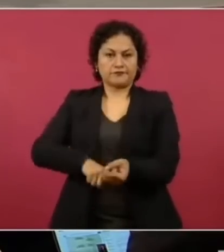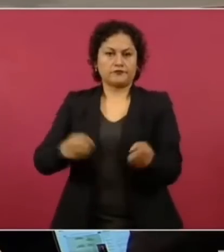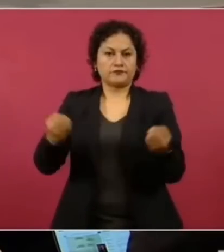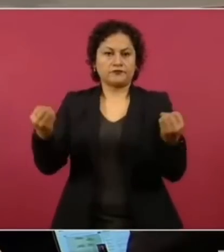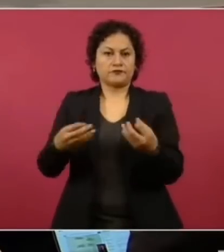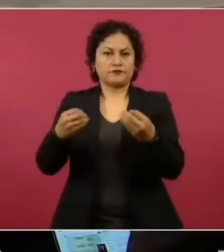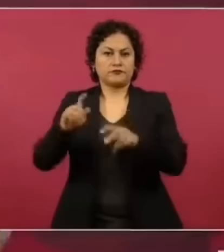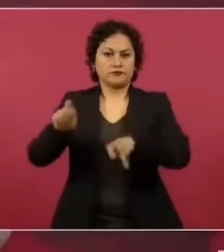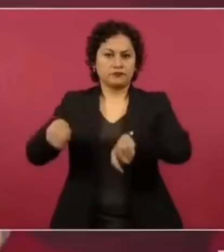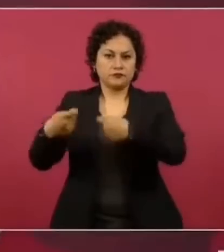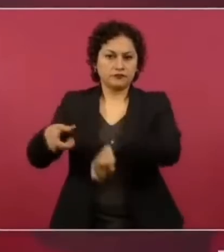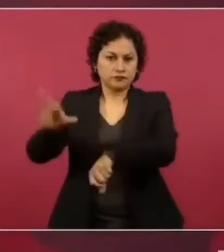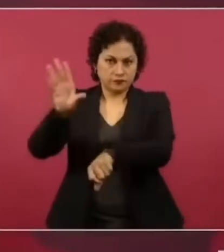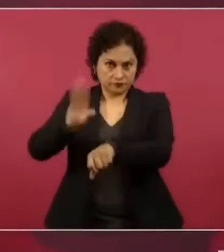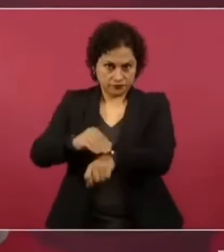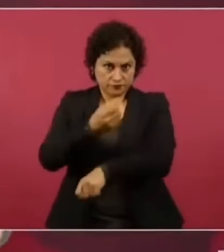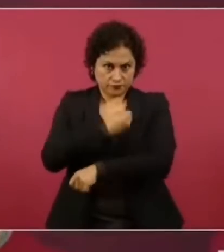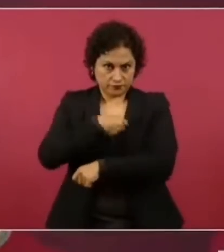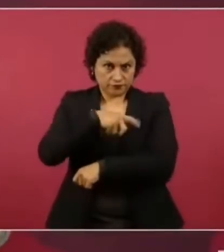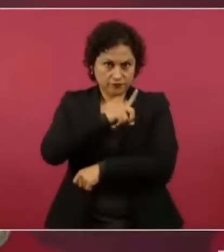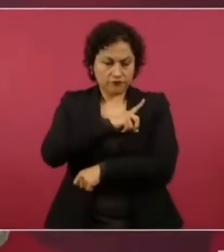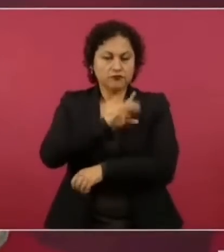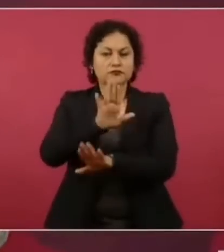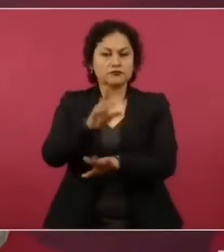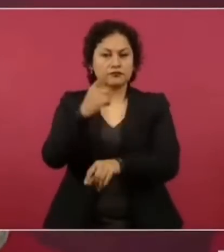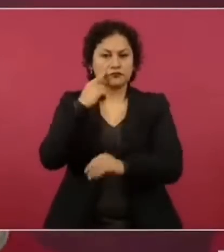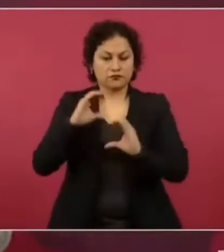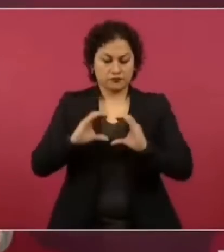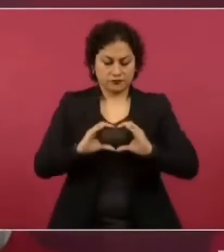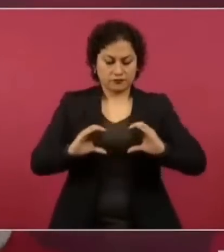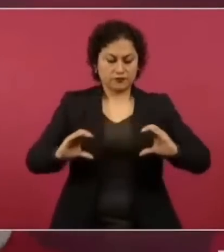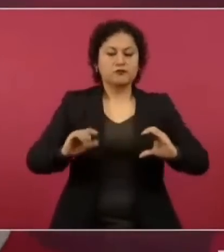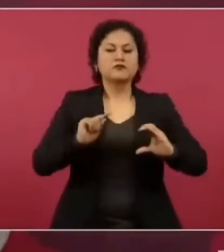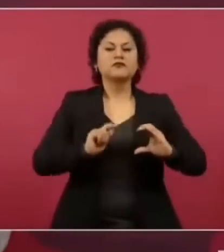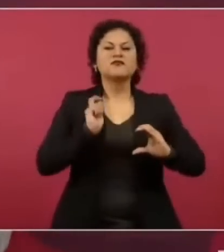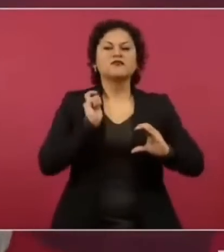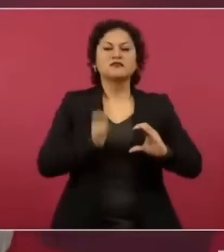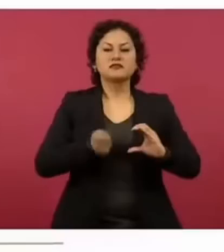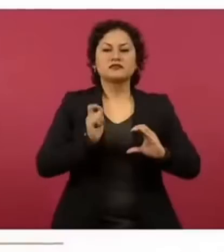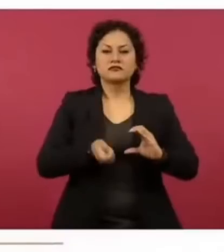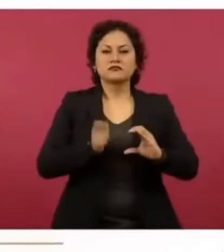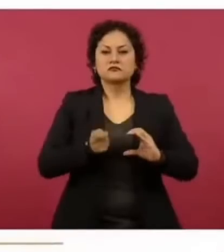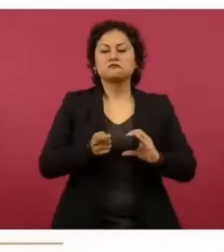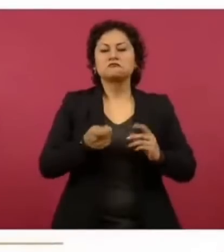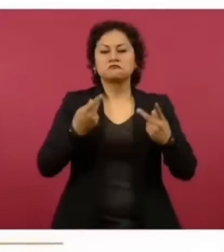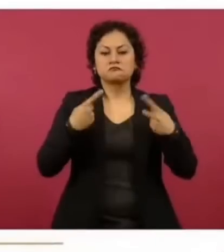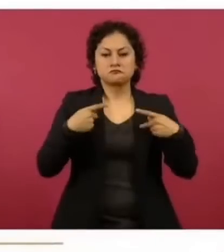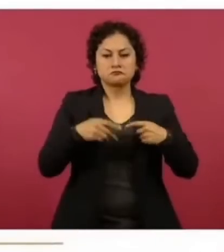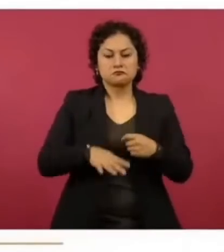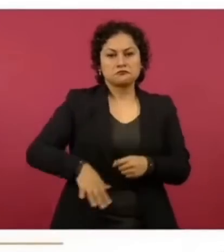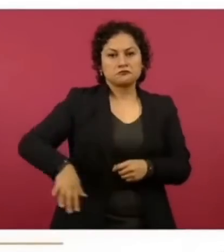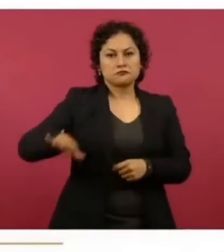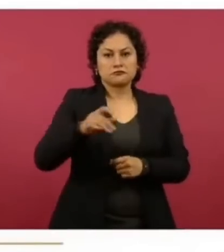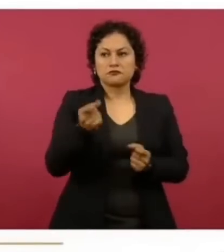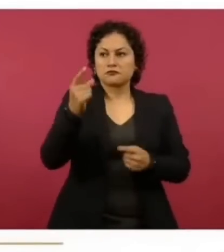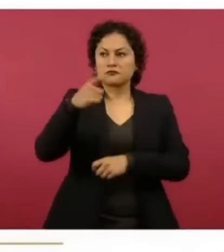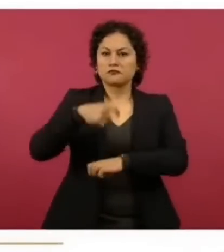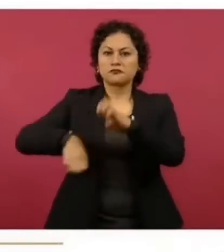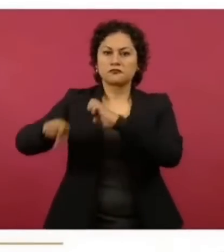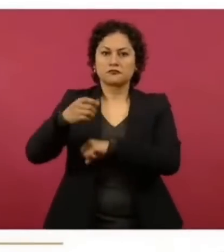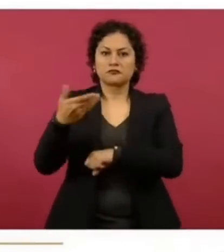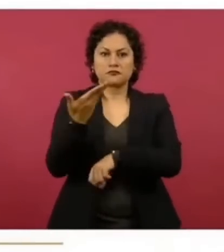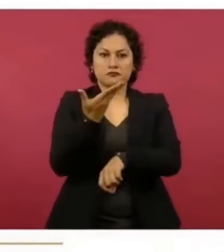Para recapitular, en el primer sótano se caracterizaba por un manejo discrecional de las solicitudes de las empresas